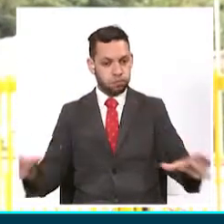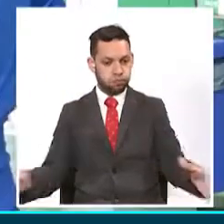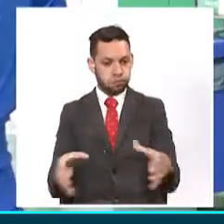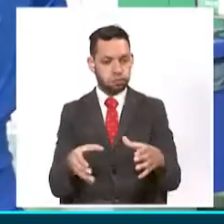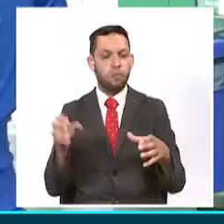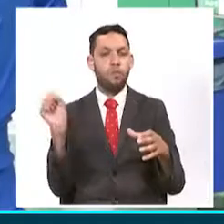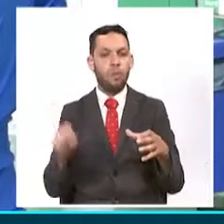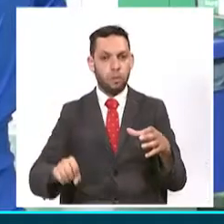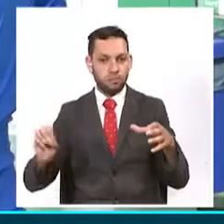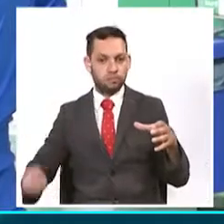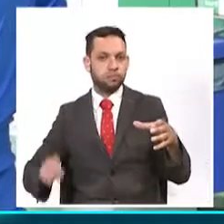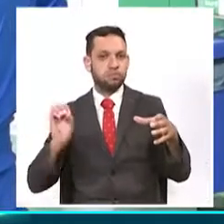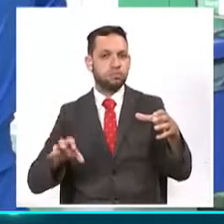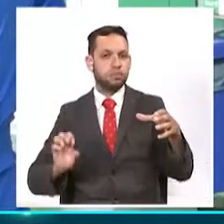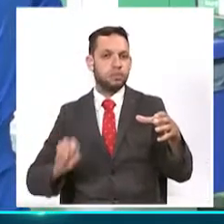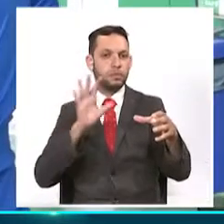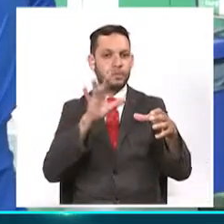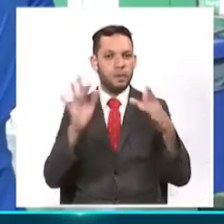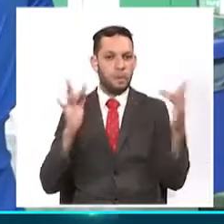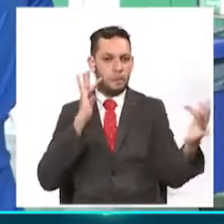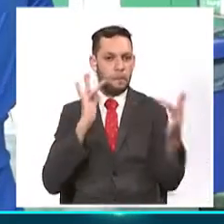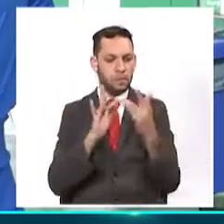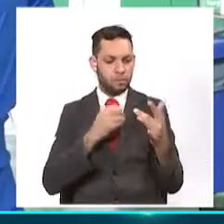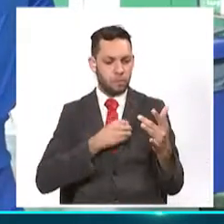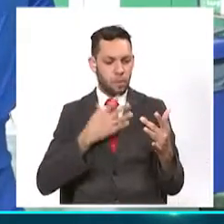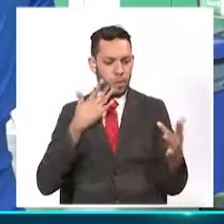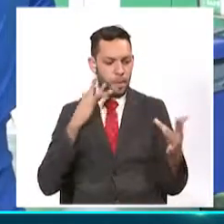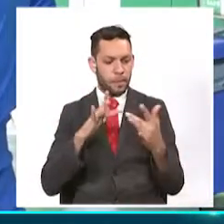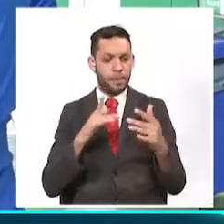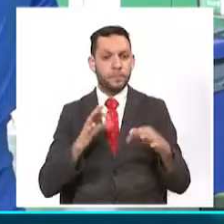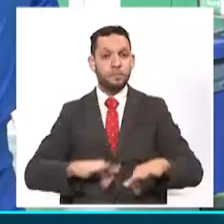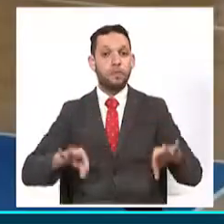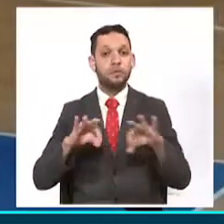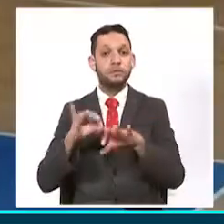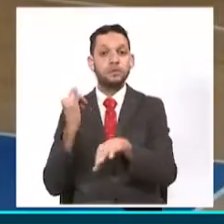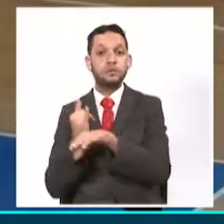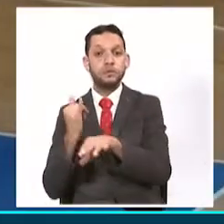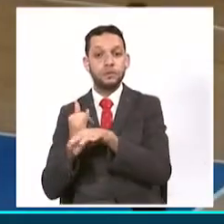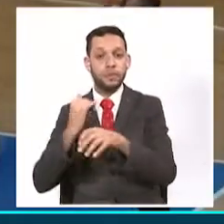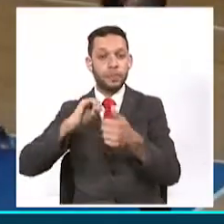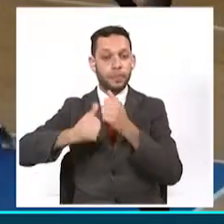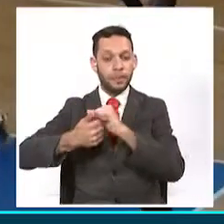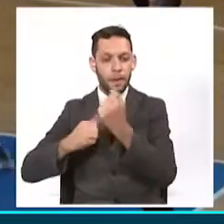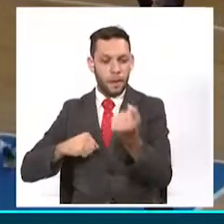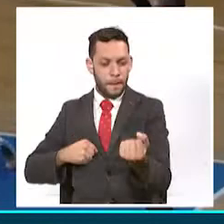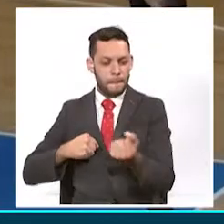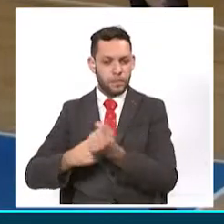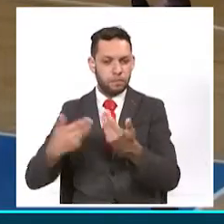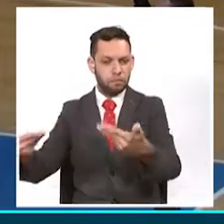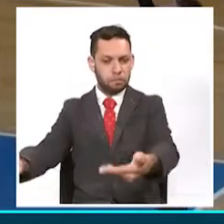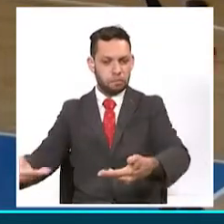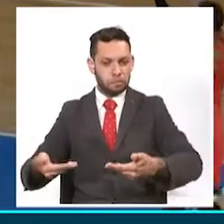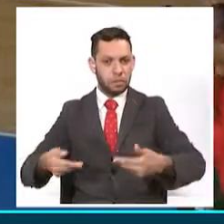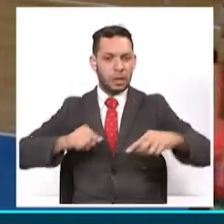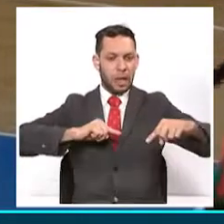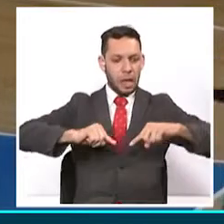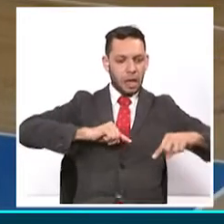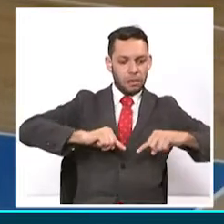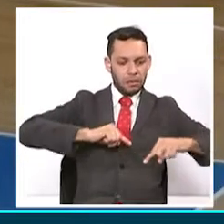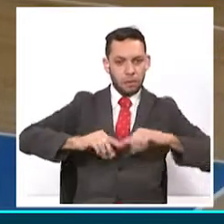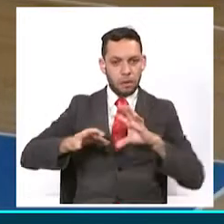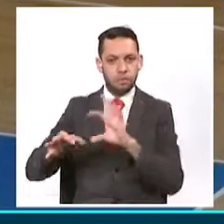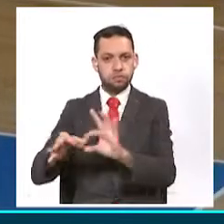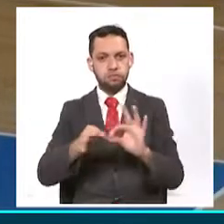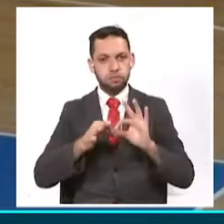oportunidad. Desde Indeportes Quindío expresaron abiertamente el respaldo al equipo de la tierra, tanto desde el administrativo como